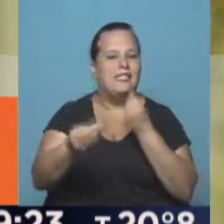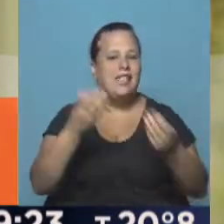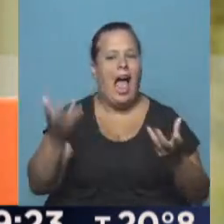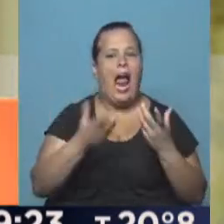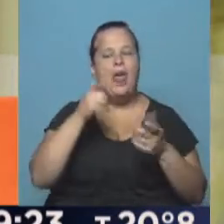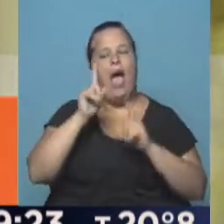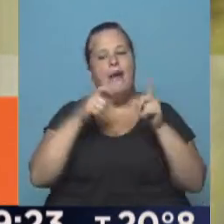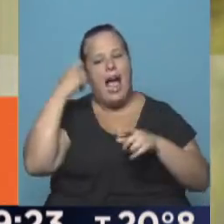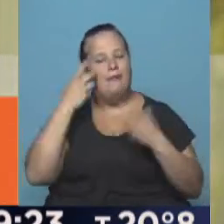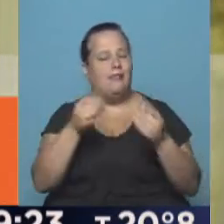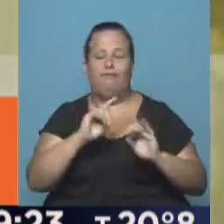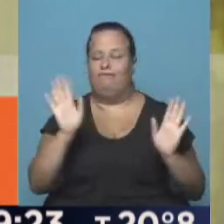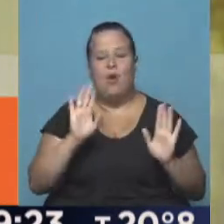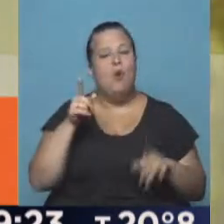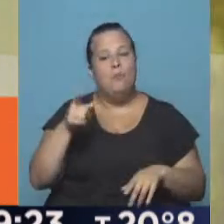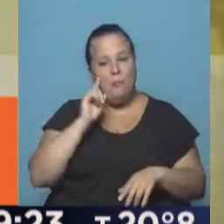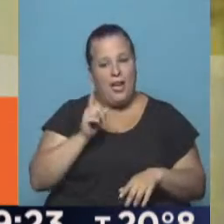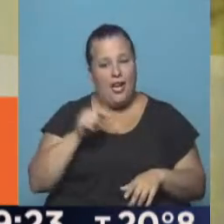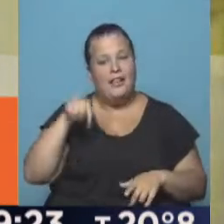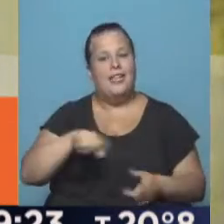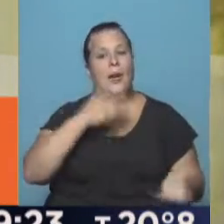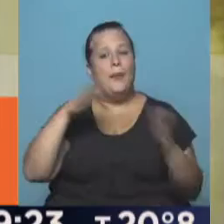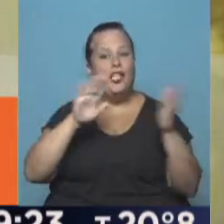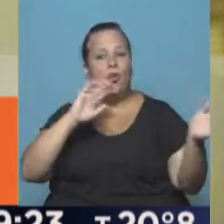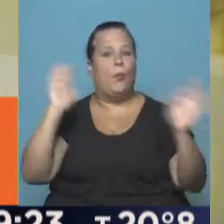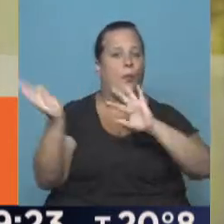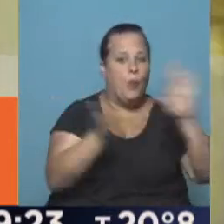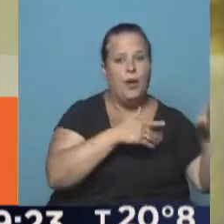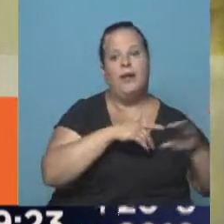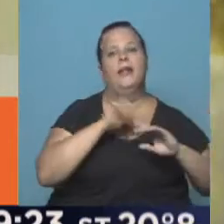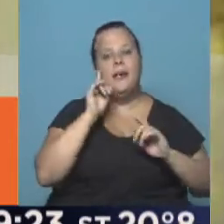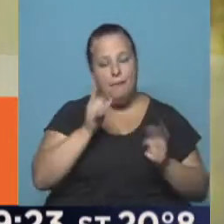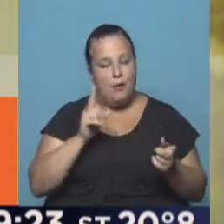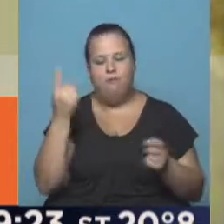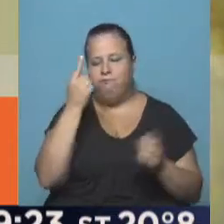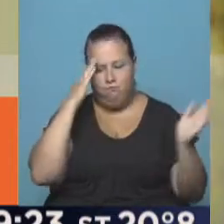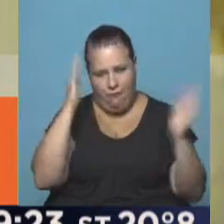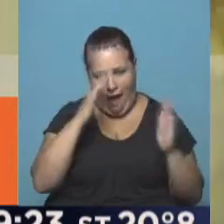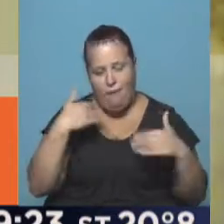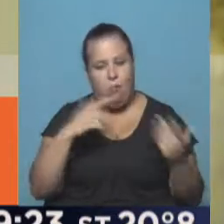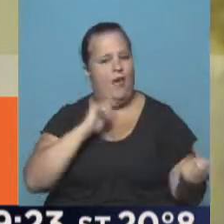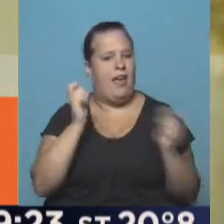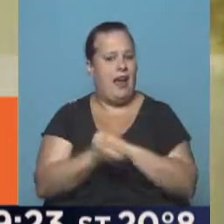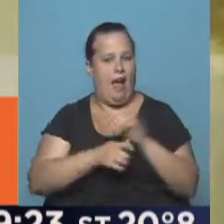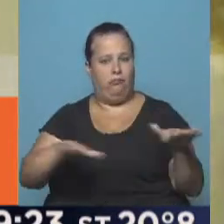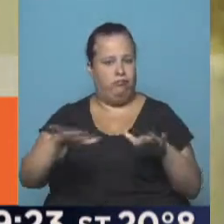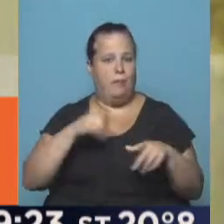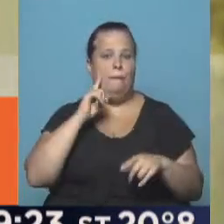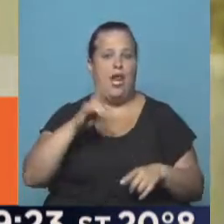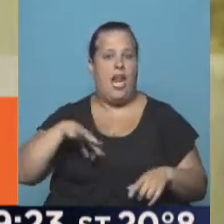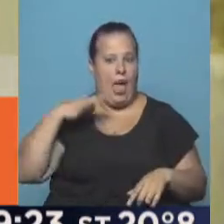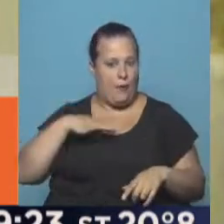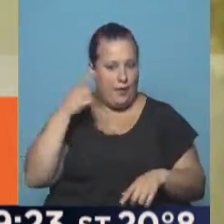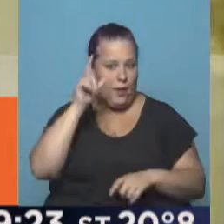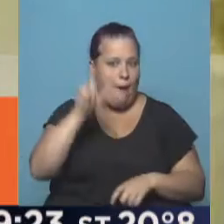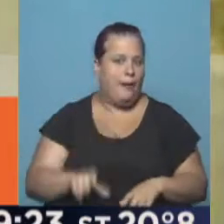muchas veces animales porque acá cambia el viento y en un minuto puede cambiar la situación y ponerse en riesgo